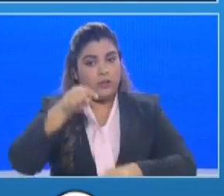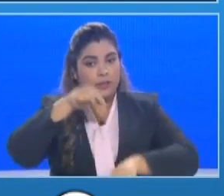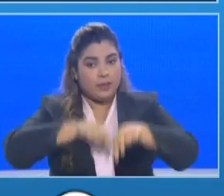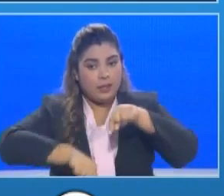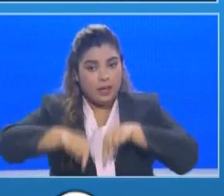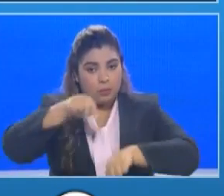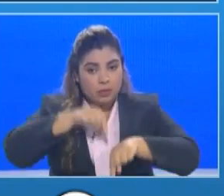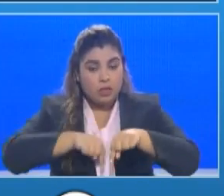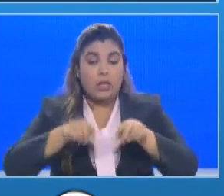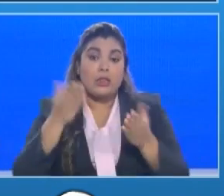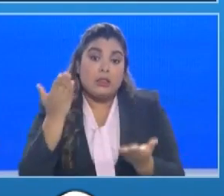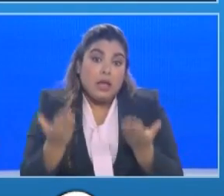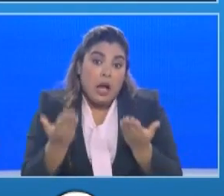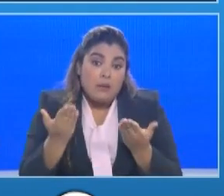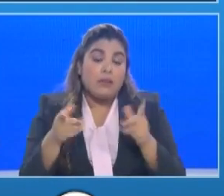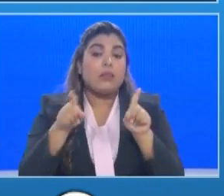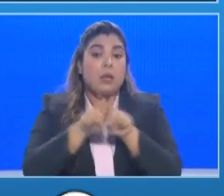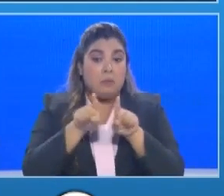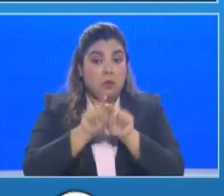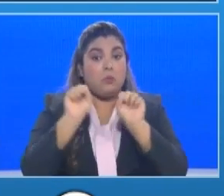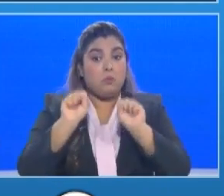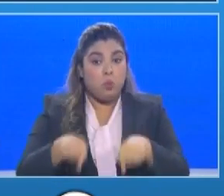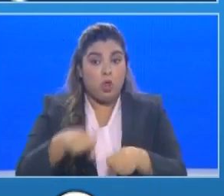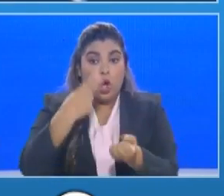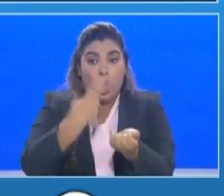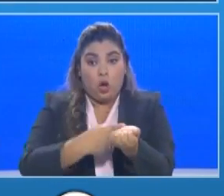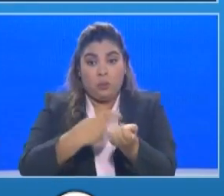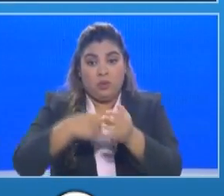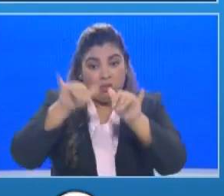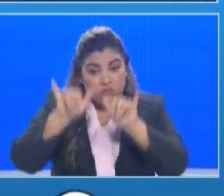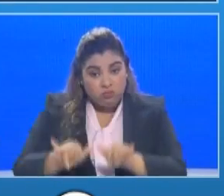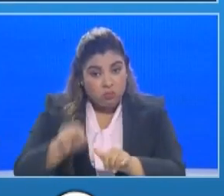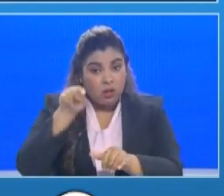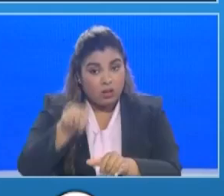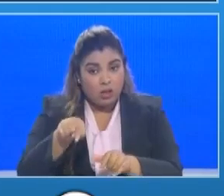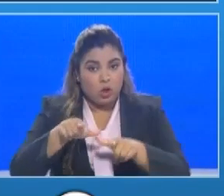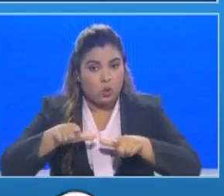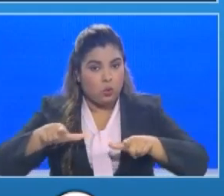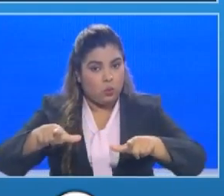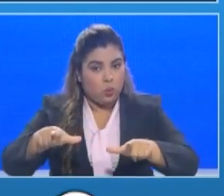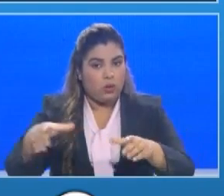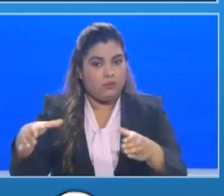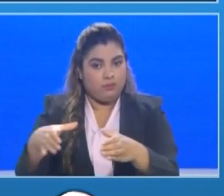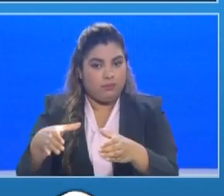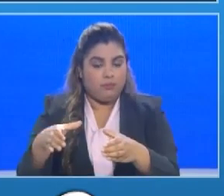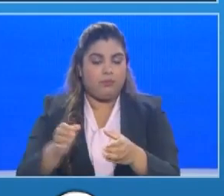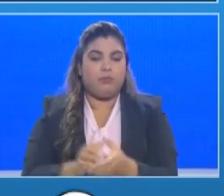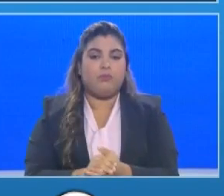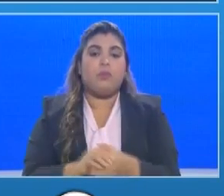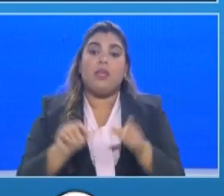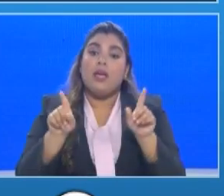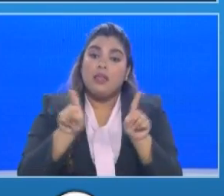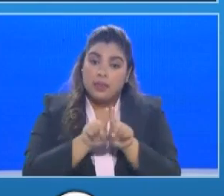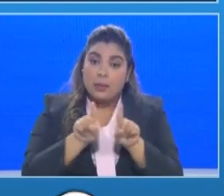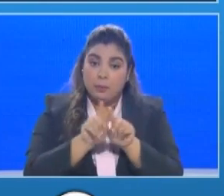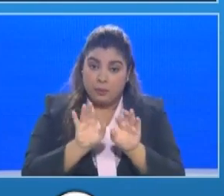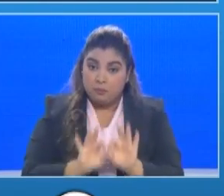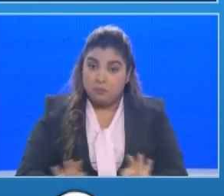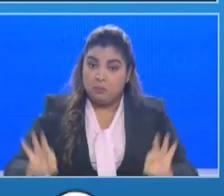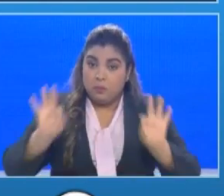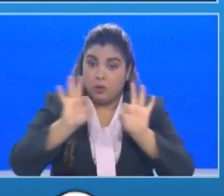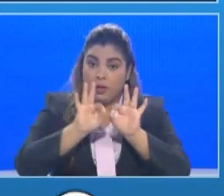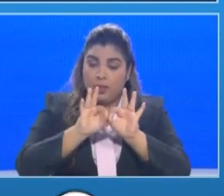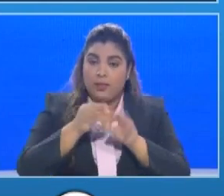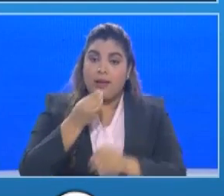hospitalizados en caso que se siguiese esta situación. También es importante anunciar